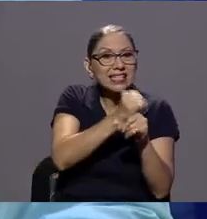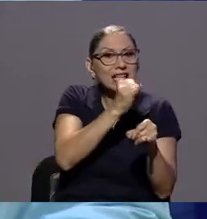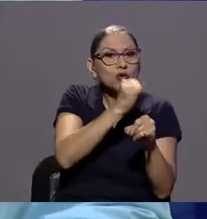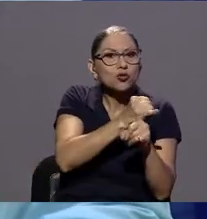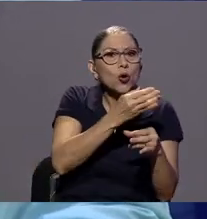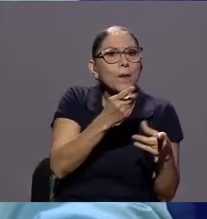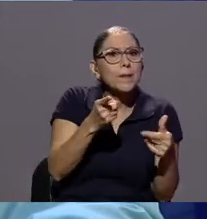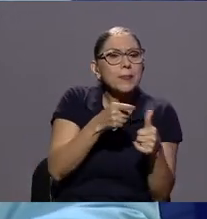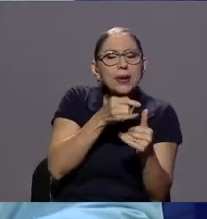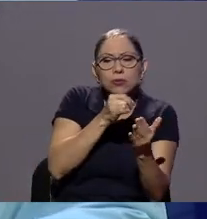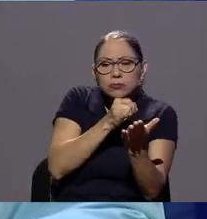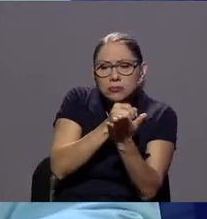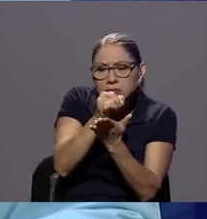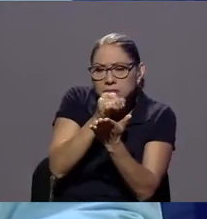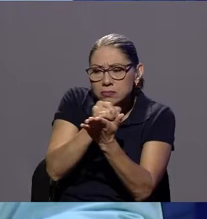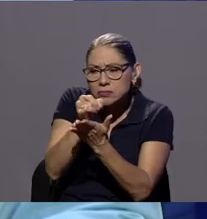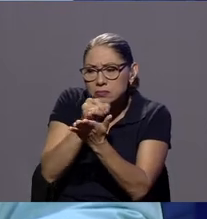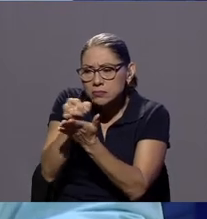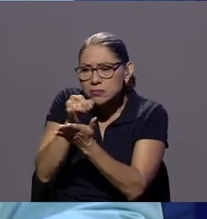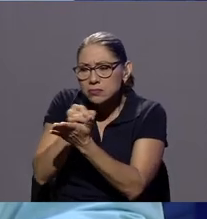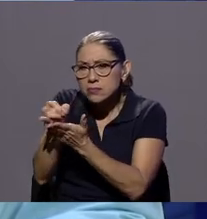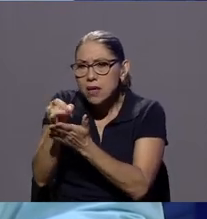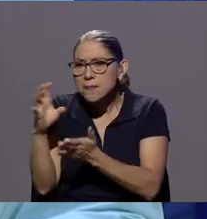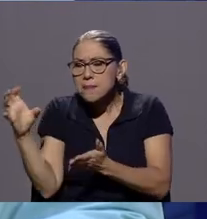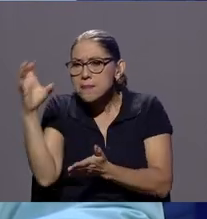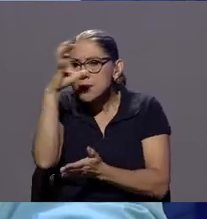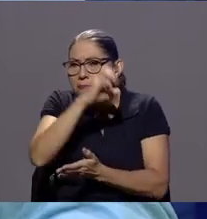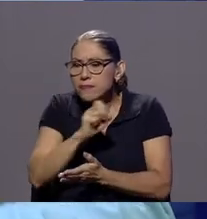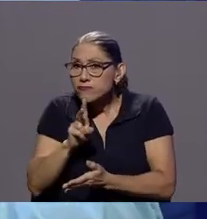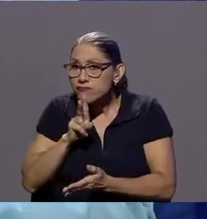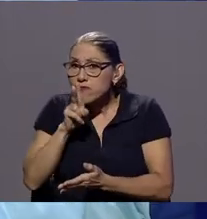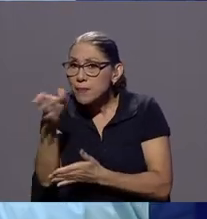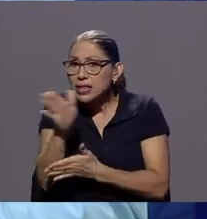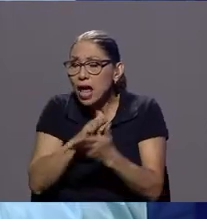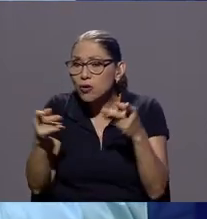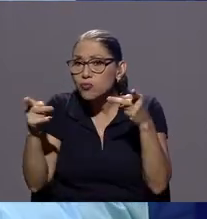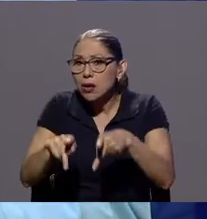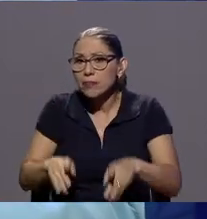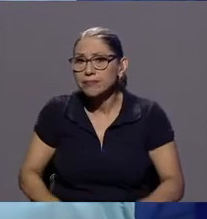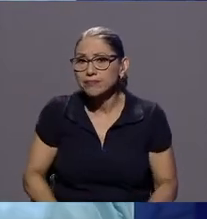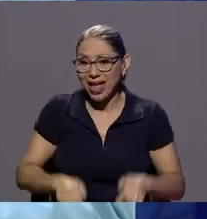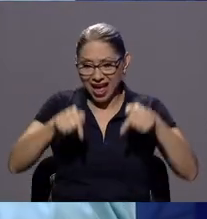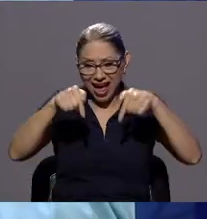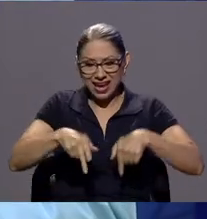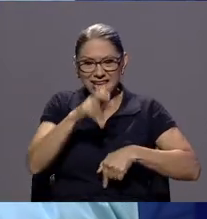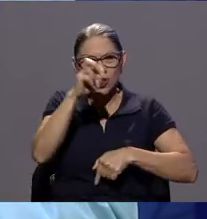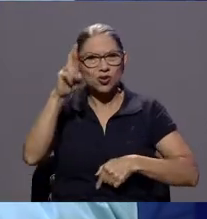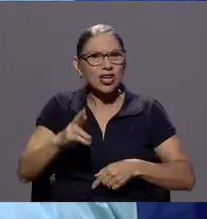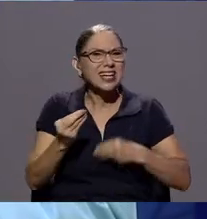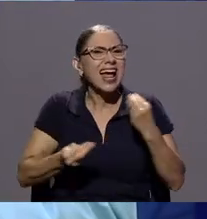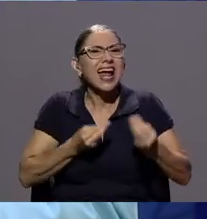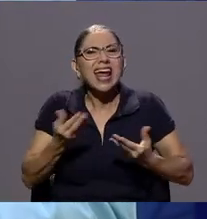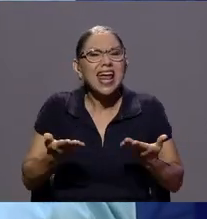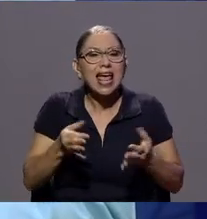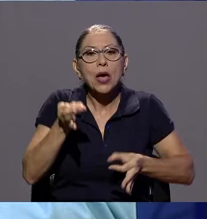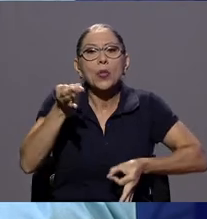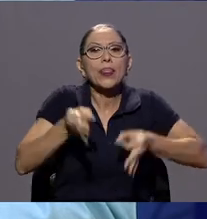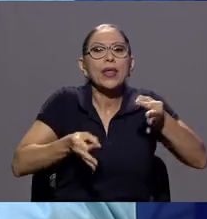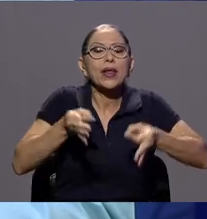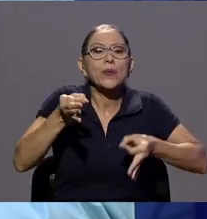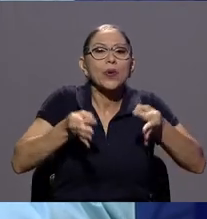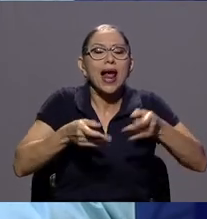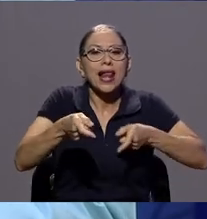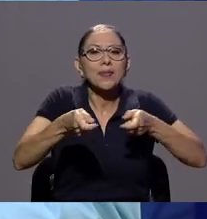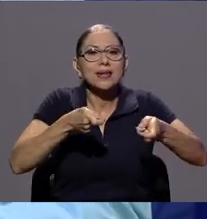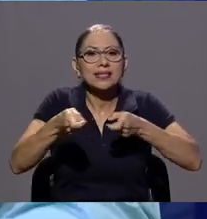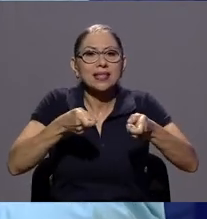para determinar si efectivamente se cometió o no una falta lo que existe en Costa Rica es un tribunal administrativo es decir yo tengo